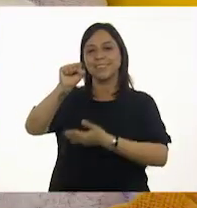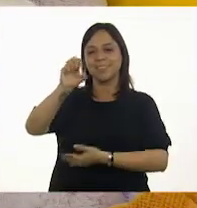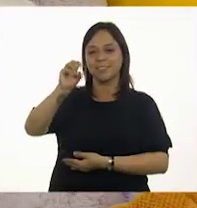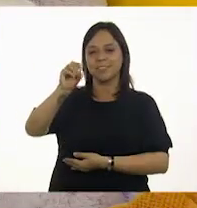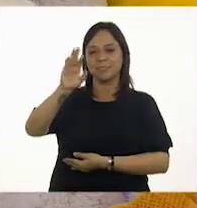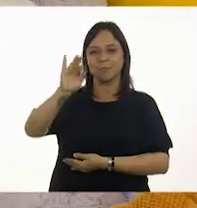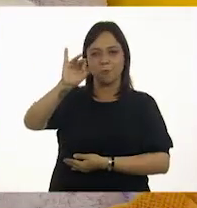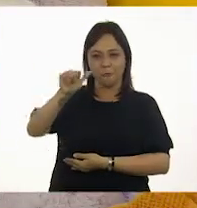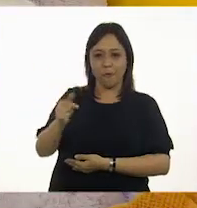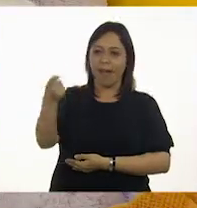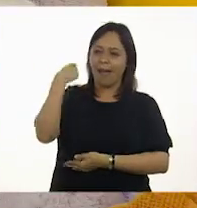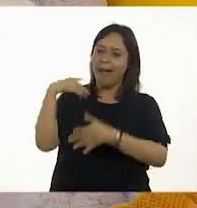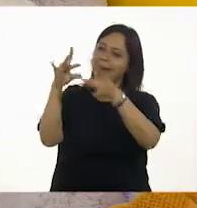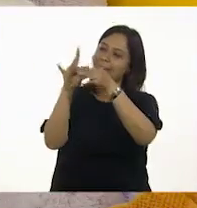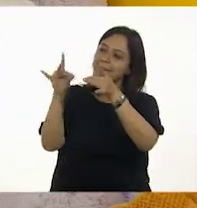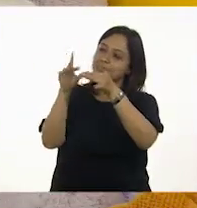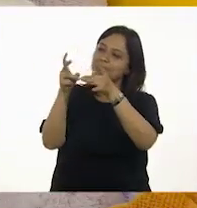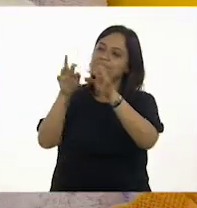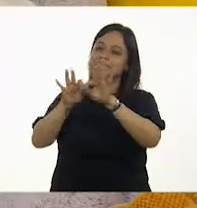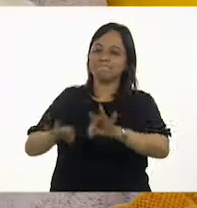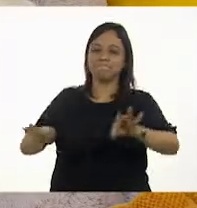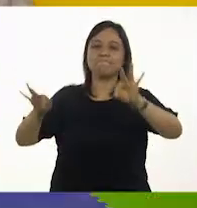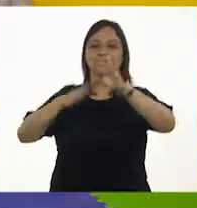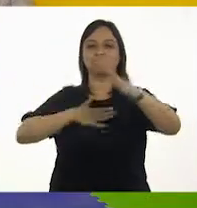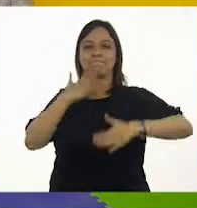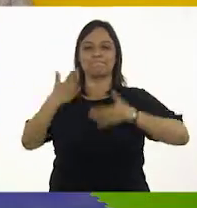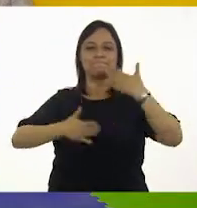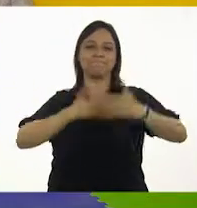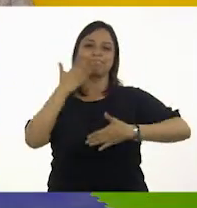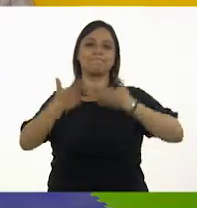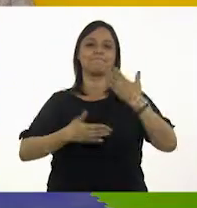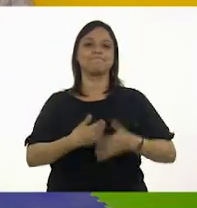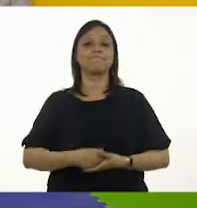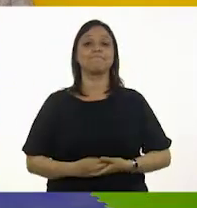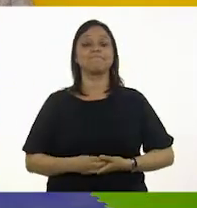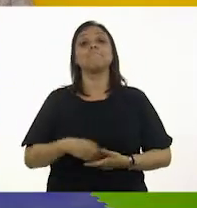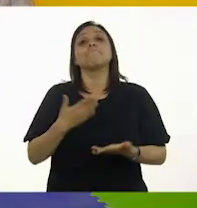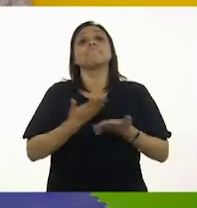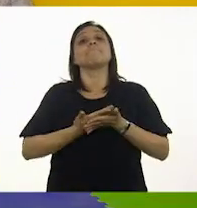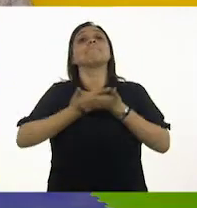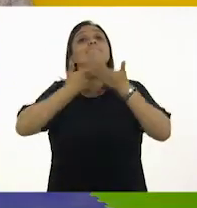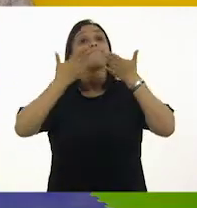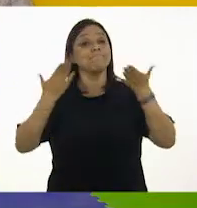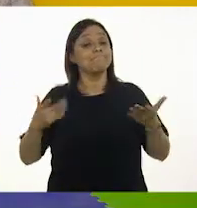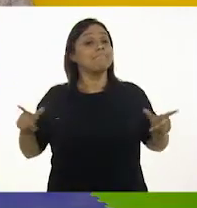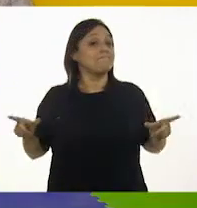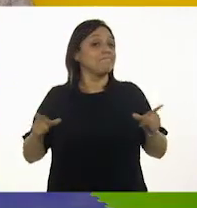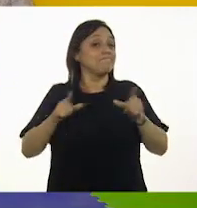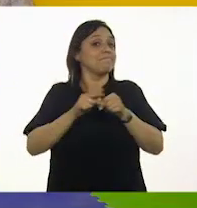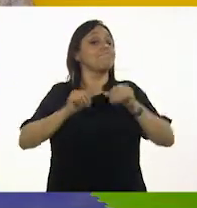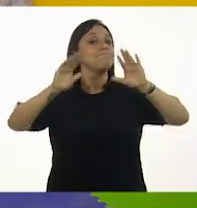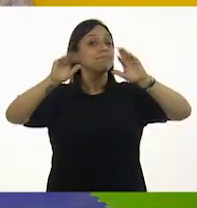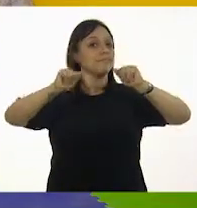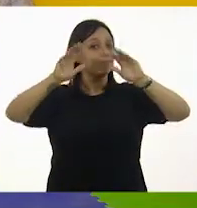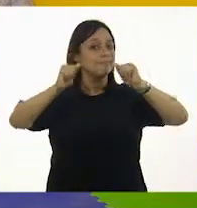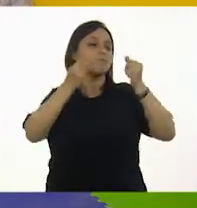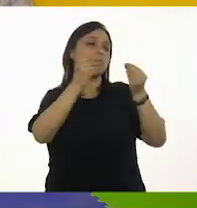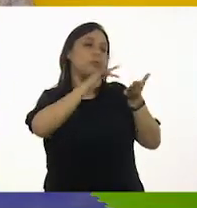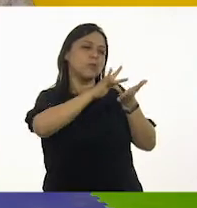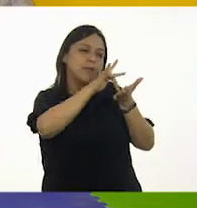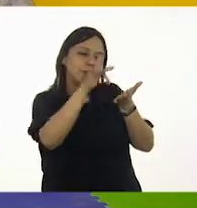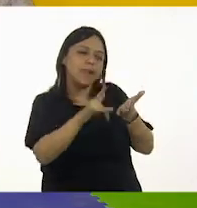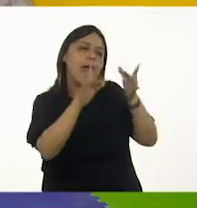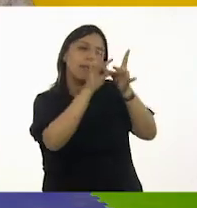por contarnos cosas tan importantes y divertidas. Bueno, ahora sí es momento de despedirnos. Lili, gracias por